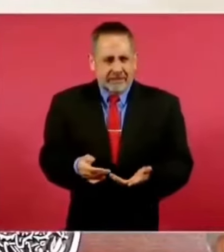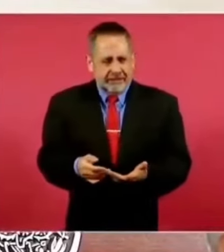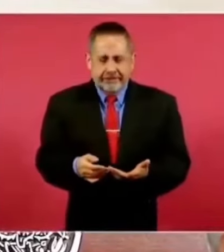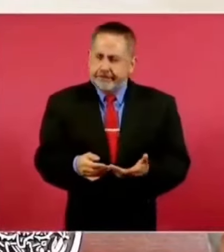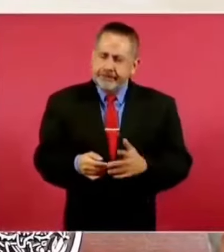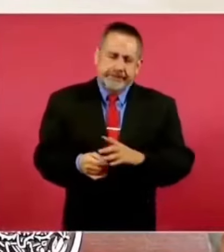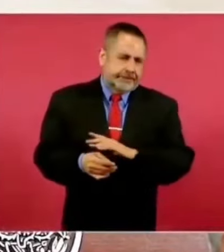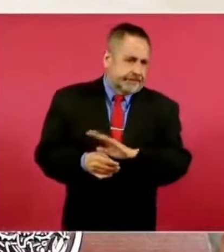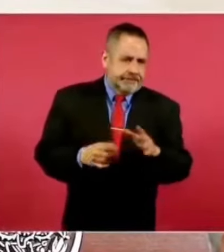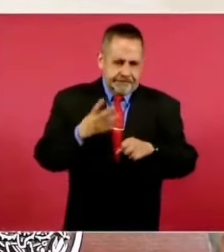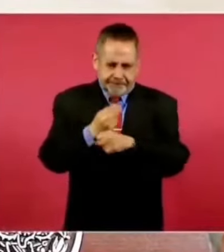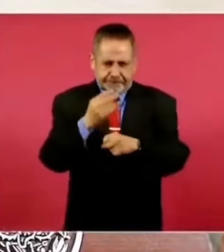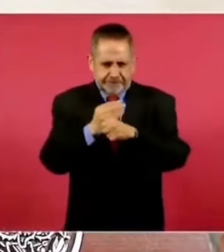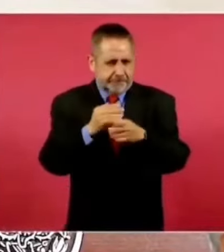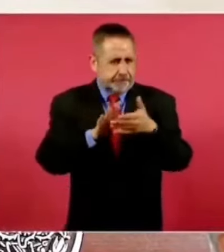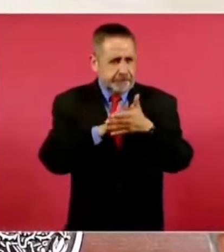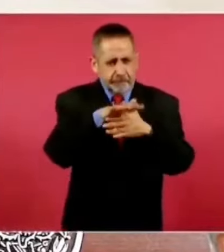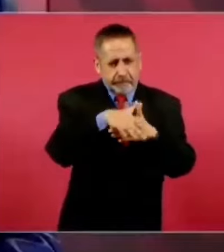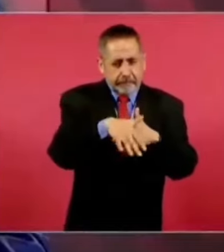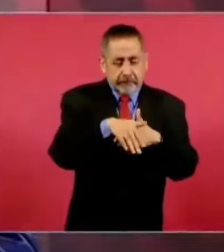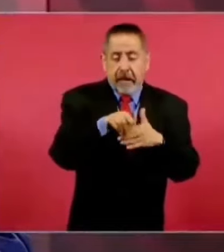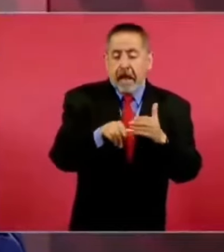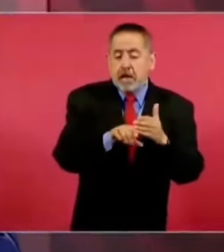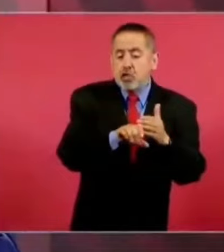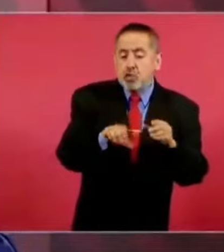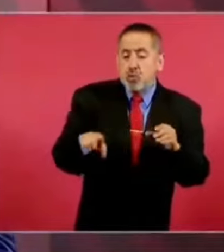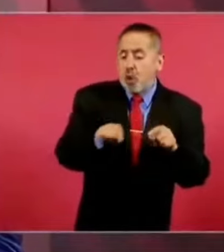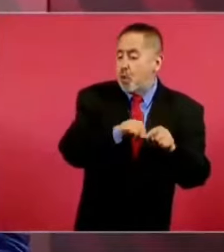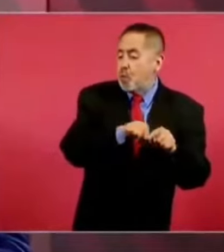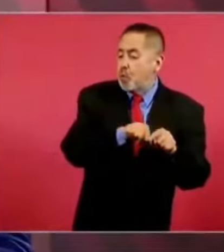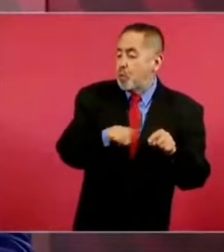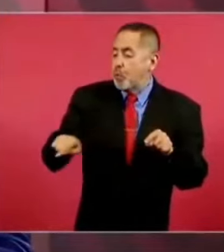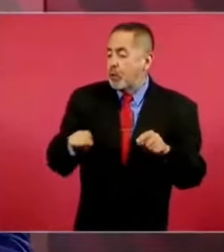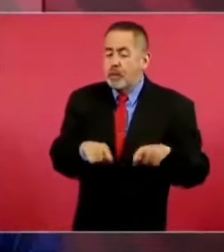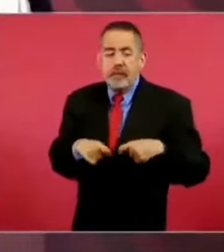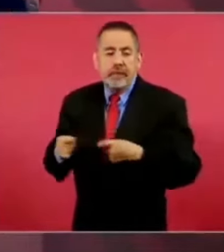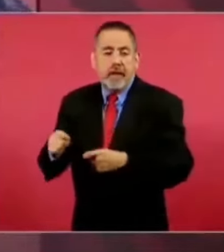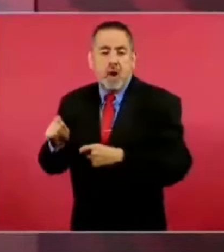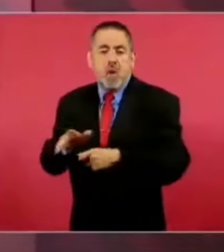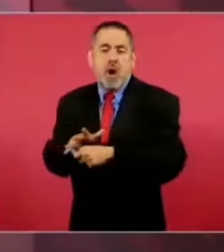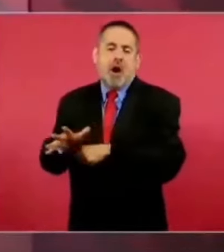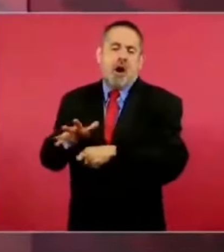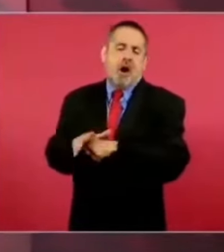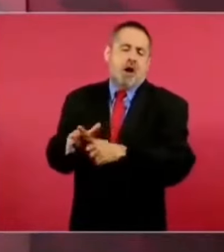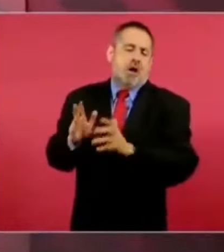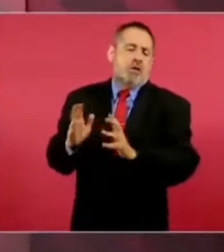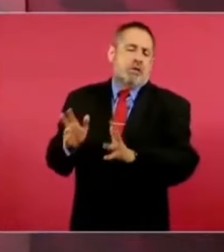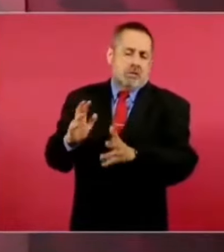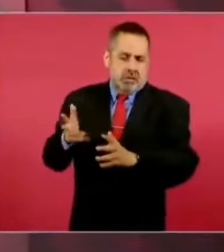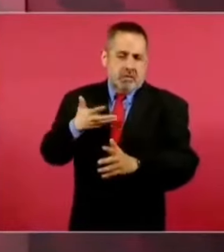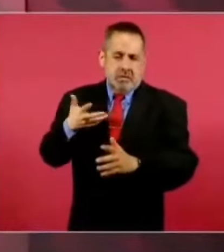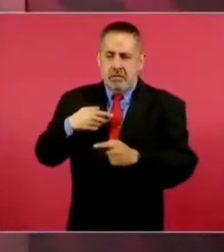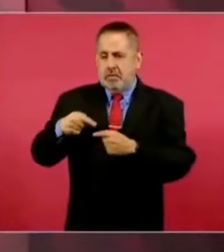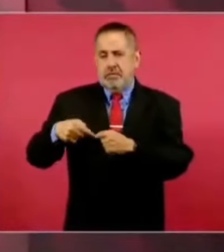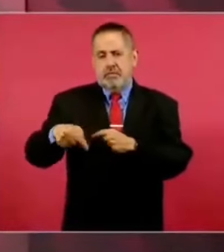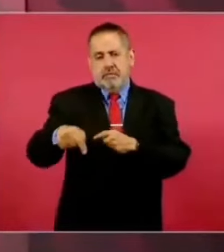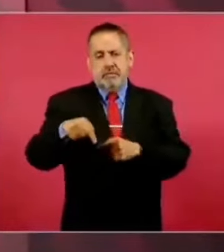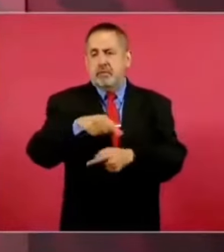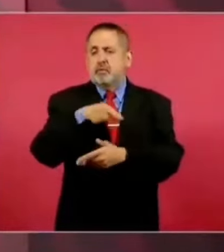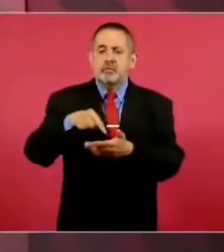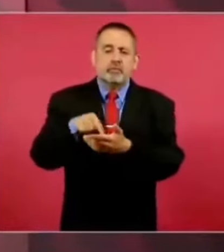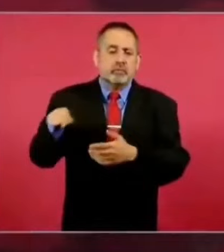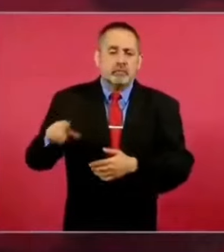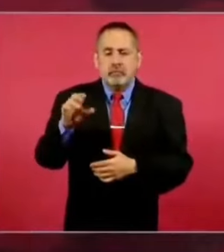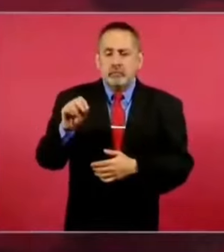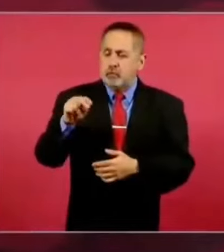Entonces, ya estamos por inaugurar el acueducto, ya van a tener el agua en Concordia y